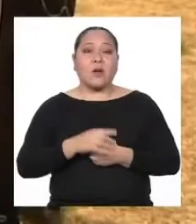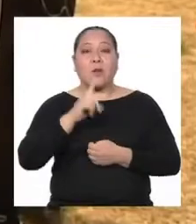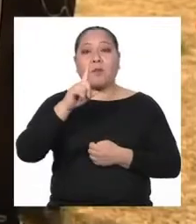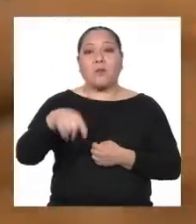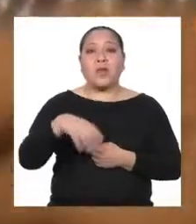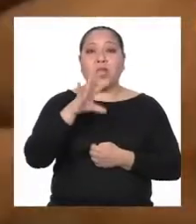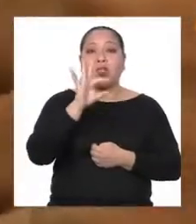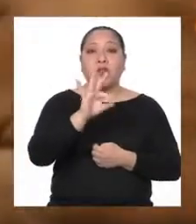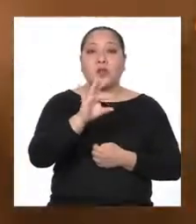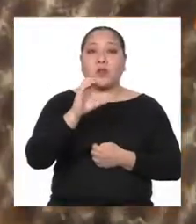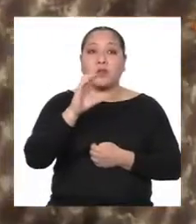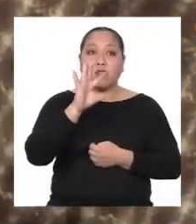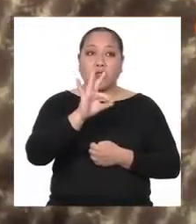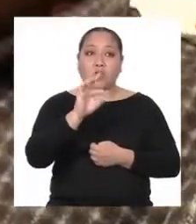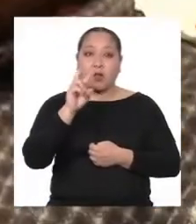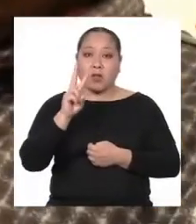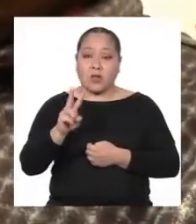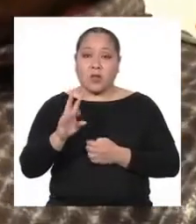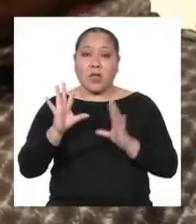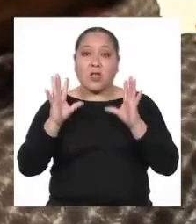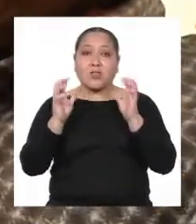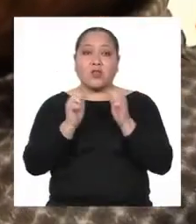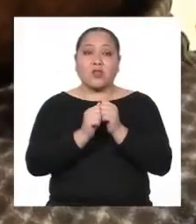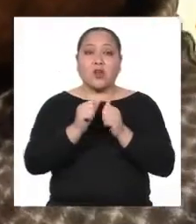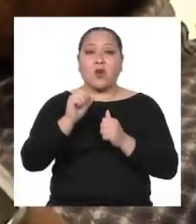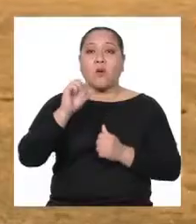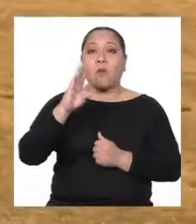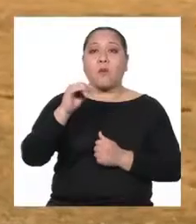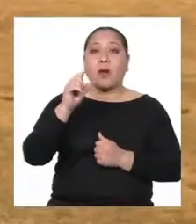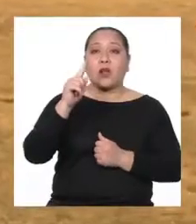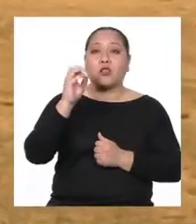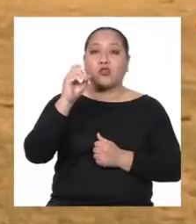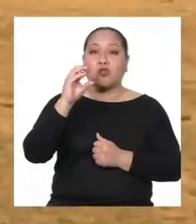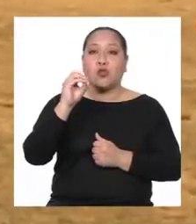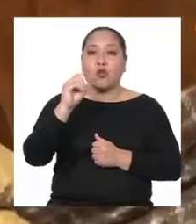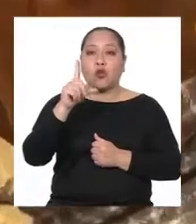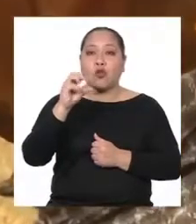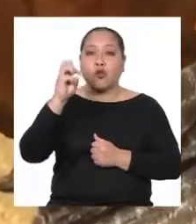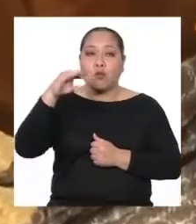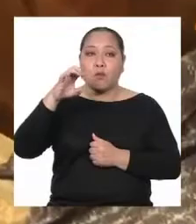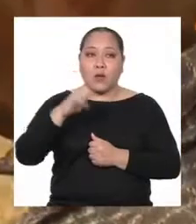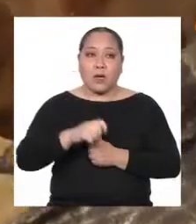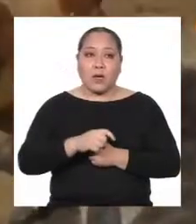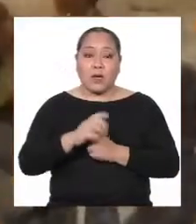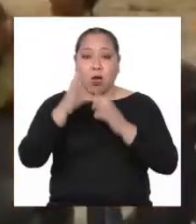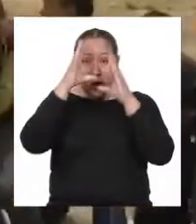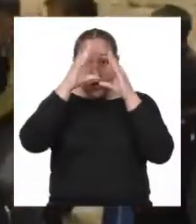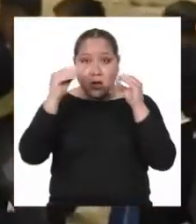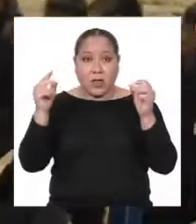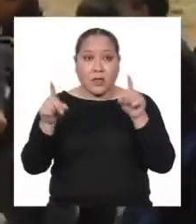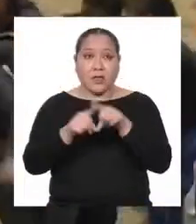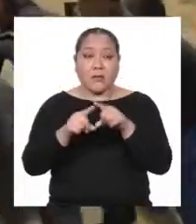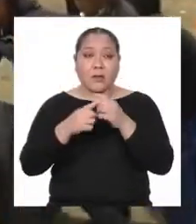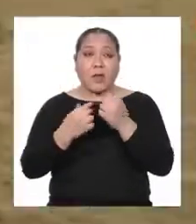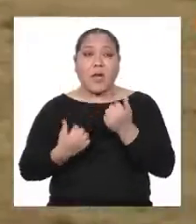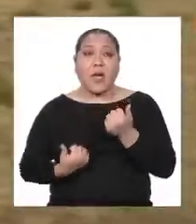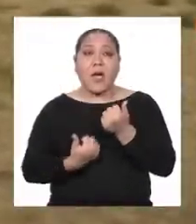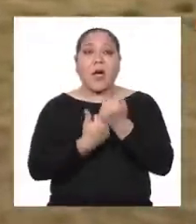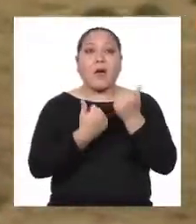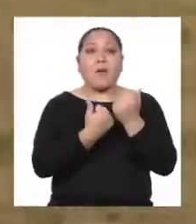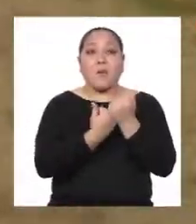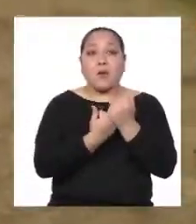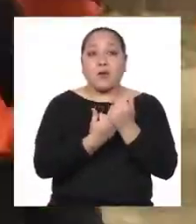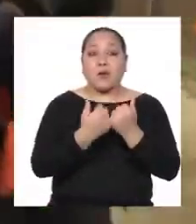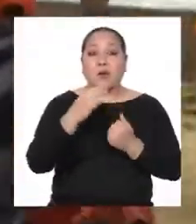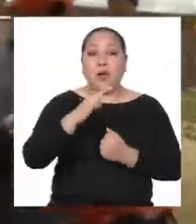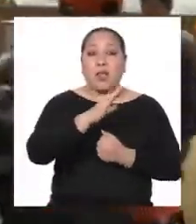1992 La asociación Bartolomé Aripaya, ABA Junto a Terre des Hommes, Holanda Apoyan así a no adultos huérfanos de esta